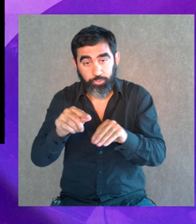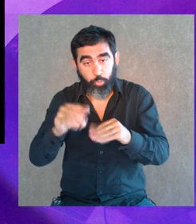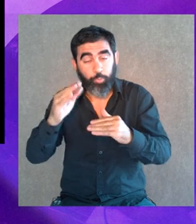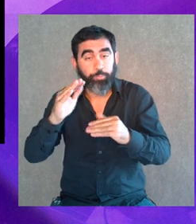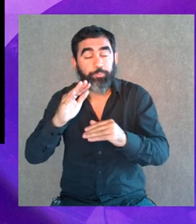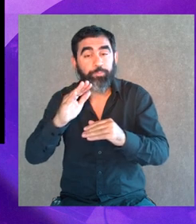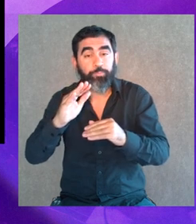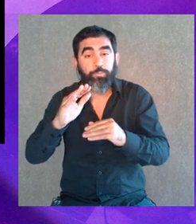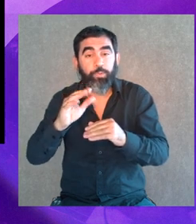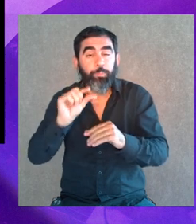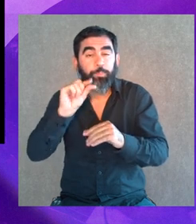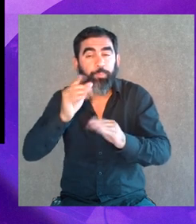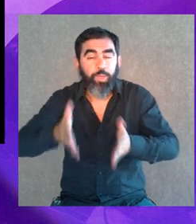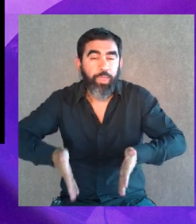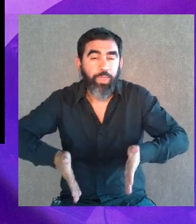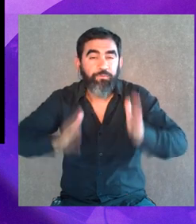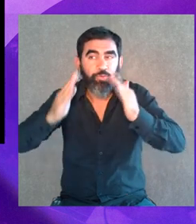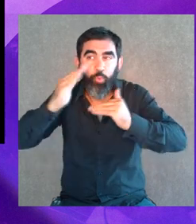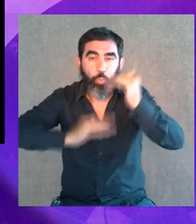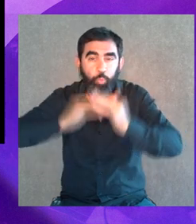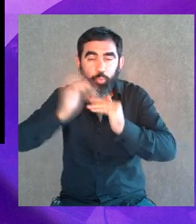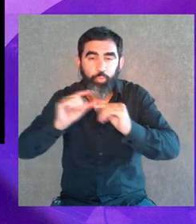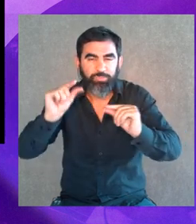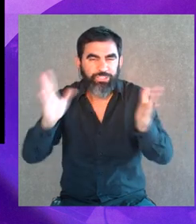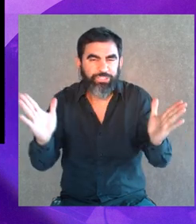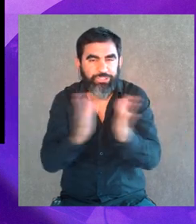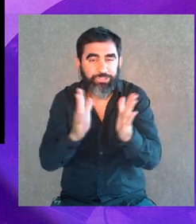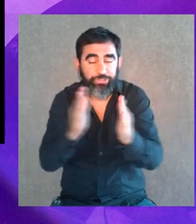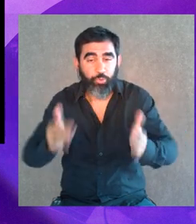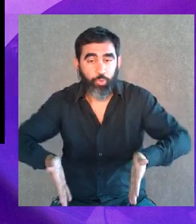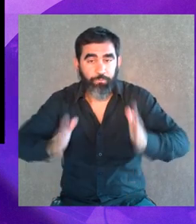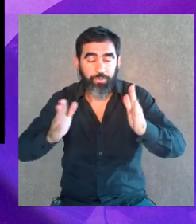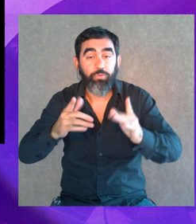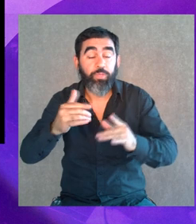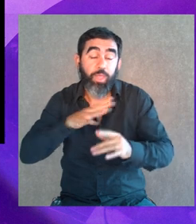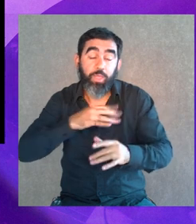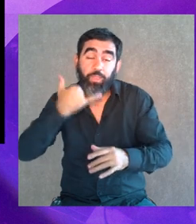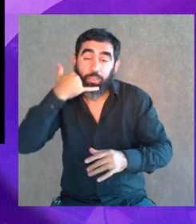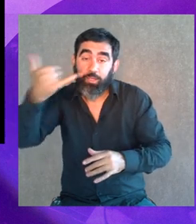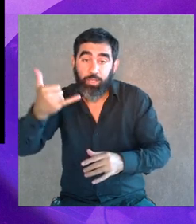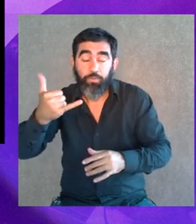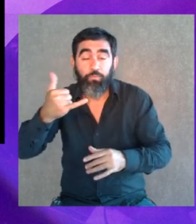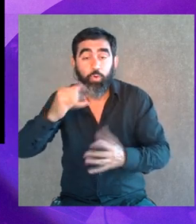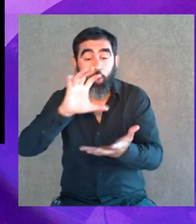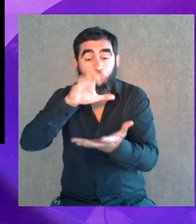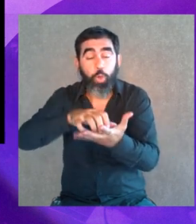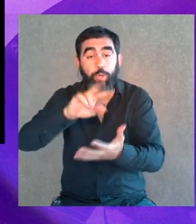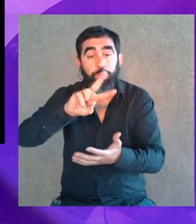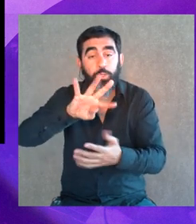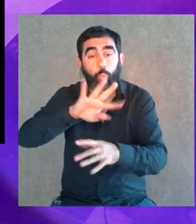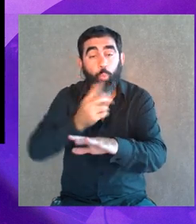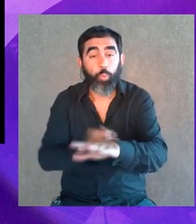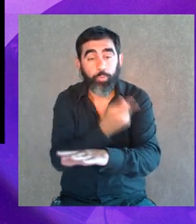se construyó un pequeño edificio modesto que tenemos, que es el mecanismo del teléfono, de los centros 24